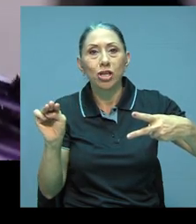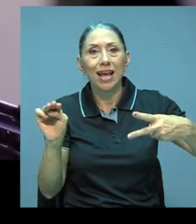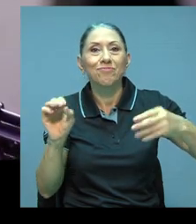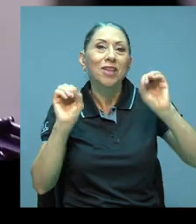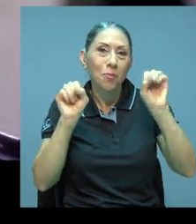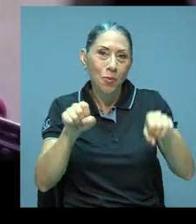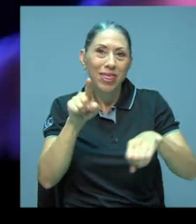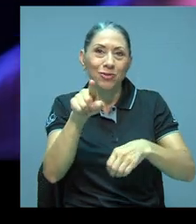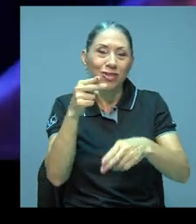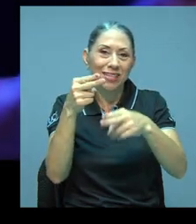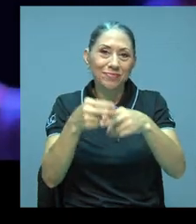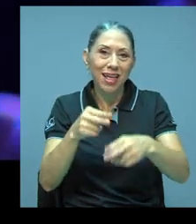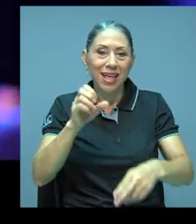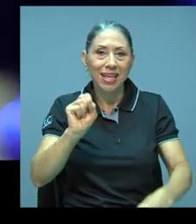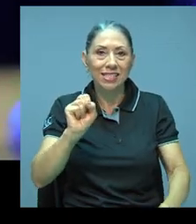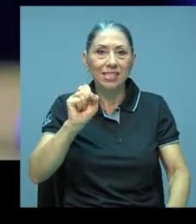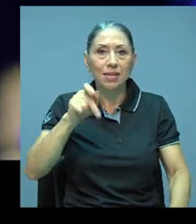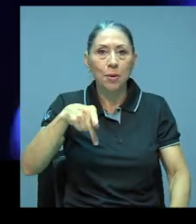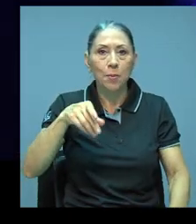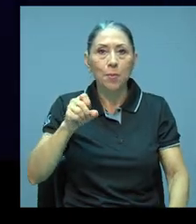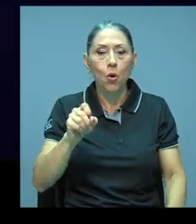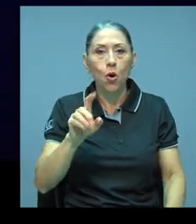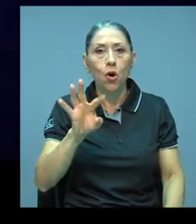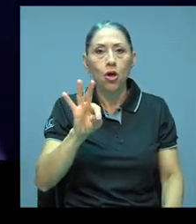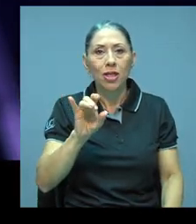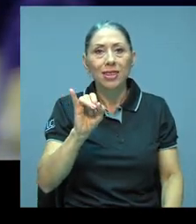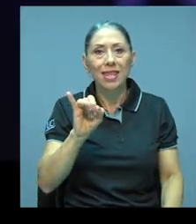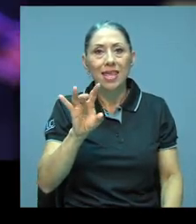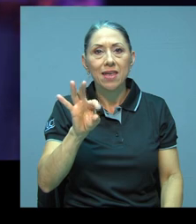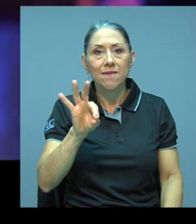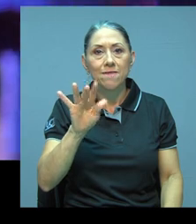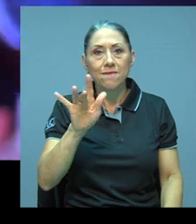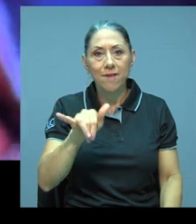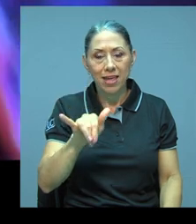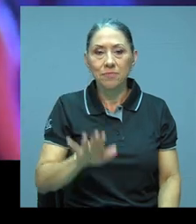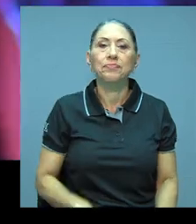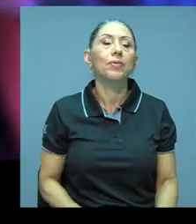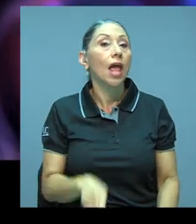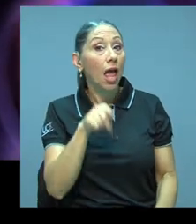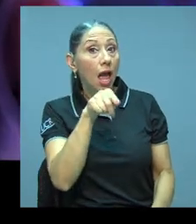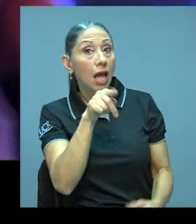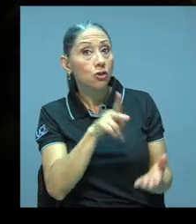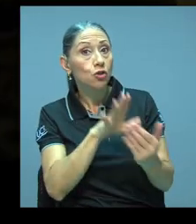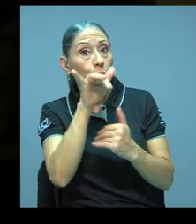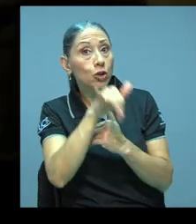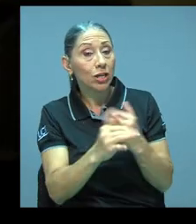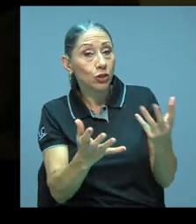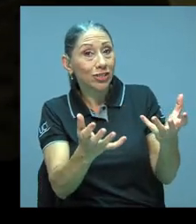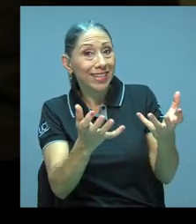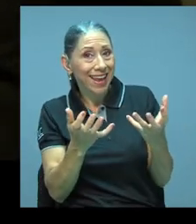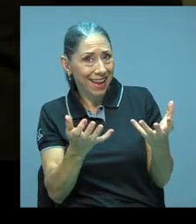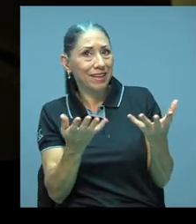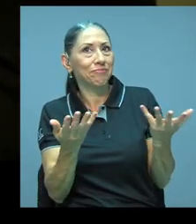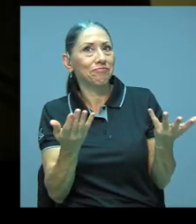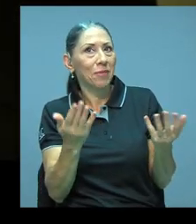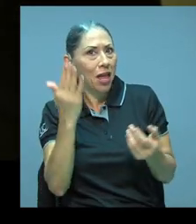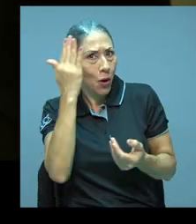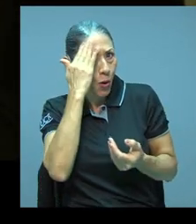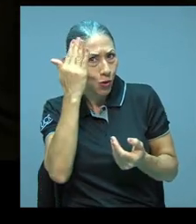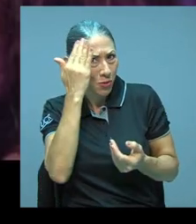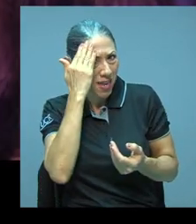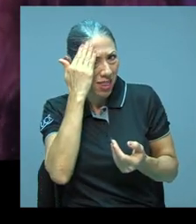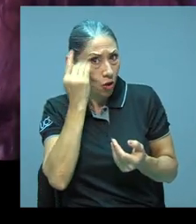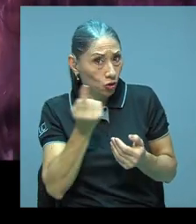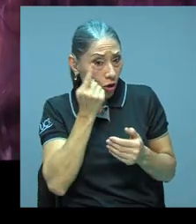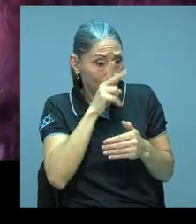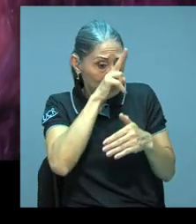Muy bien, Ariel. Estos proyectos de acción social de la Universidad de Costa Rica, lo que buscan precisamente es ese expandir, sacar el